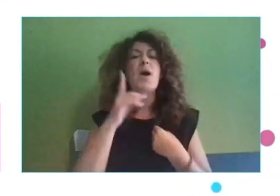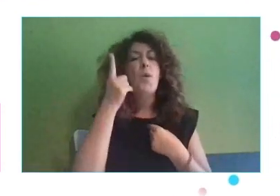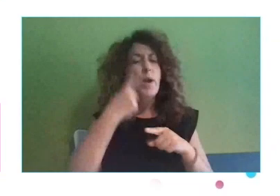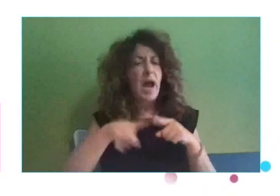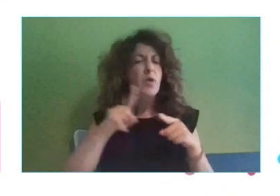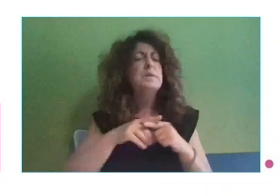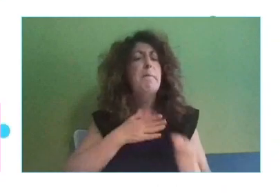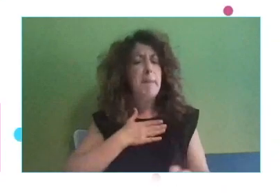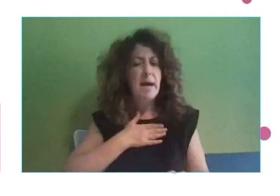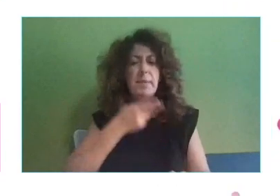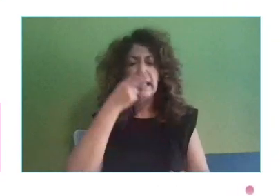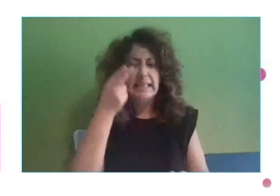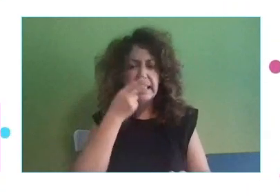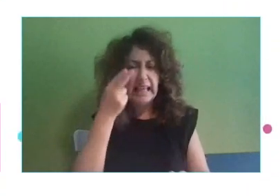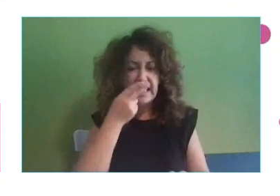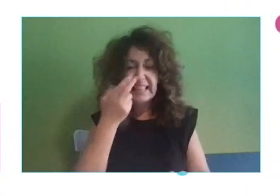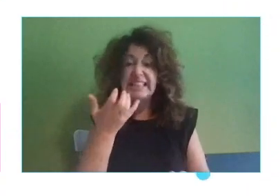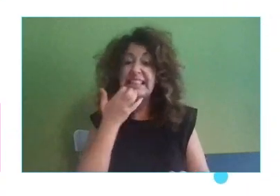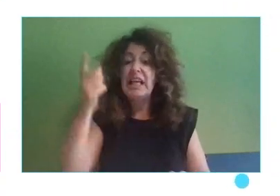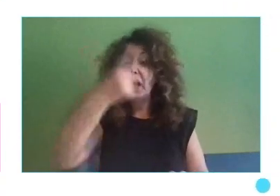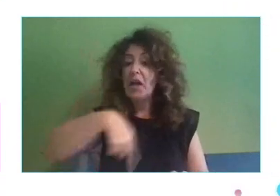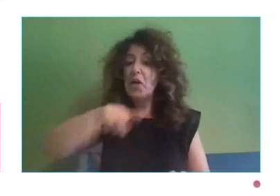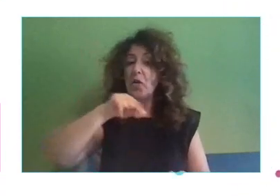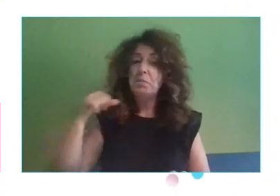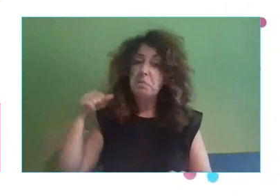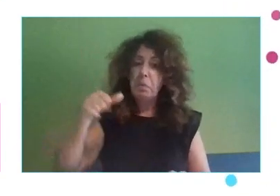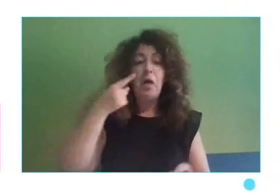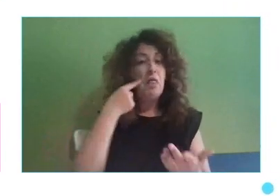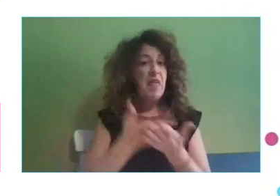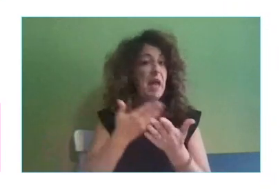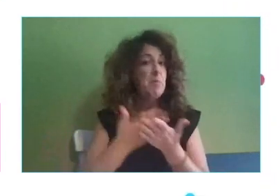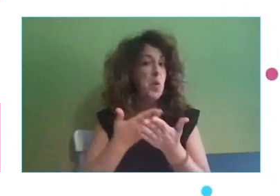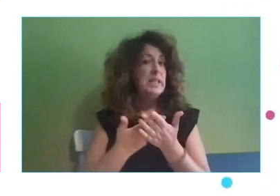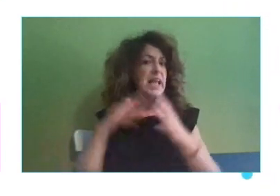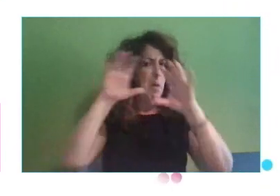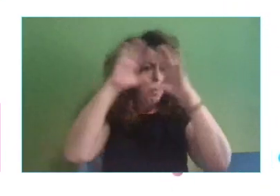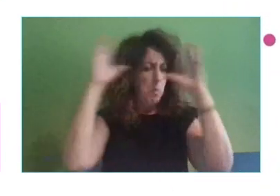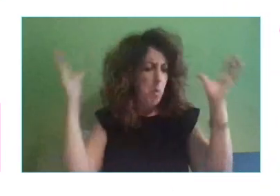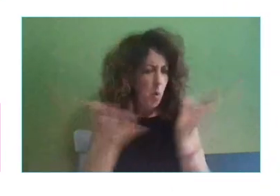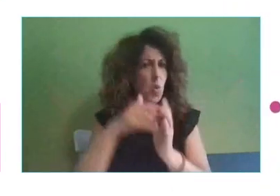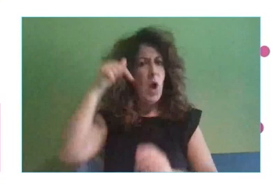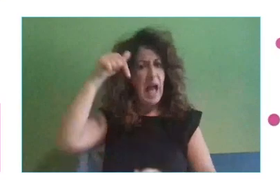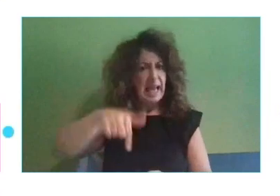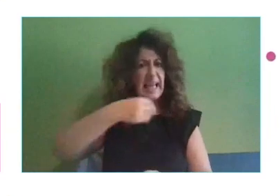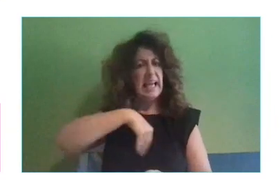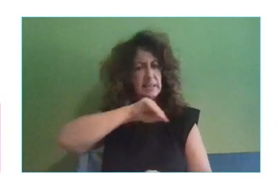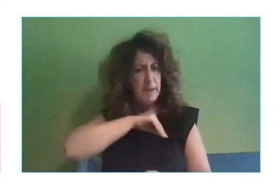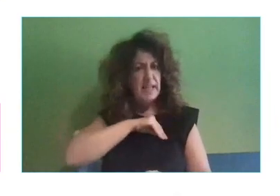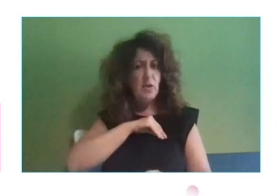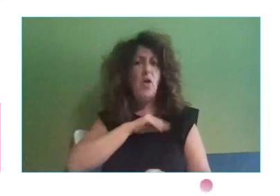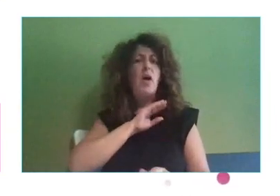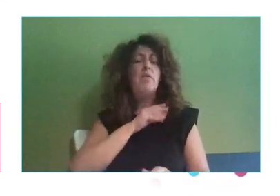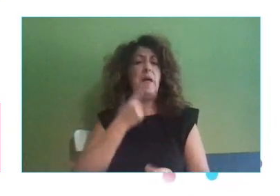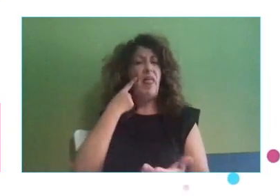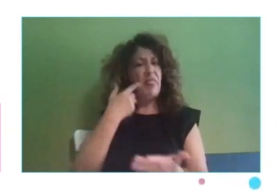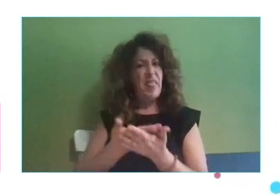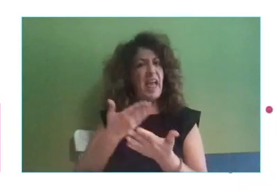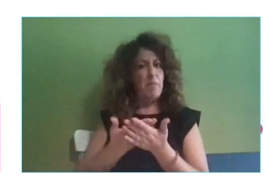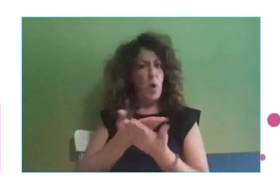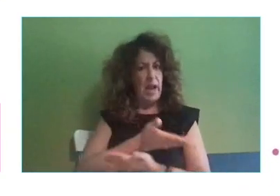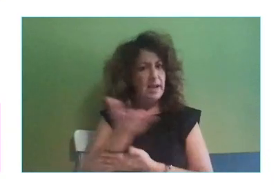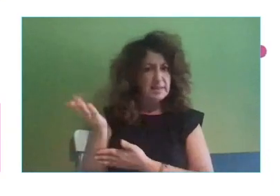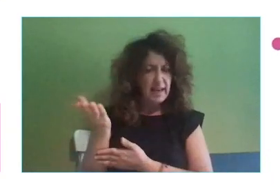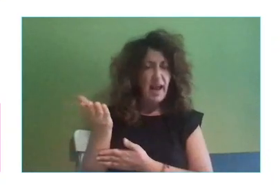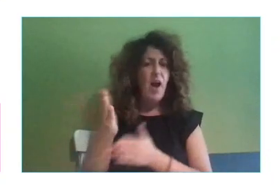interesante que es si hemos demostrado mundialmente y sobre todo en España a nuestras compañías, a nuestros compañeros y demás, que hemos sido